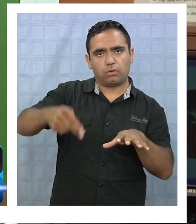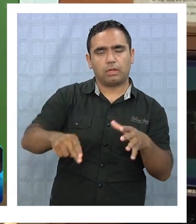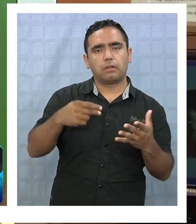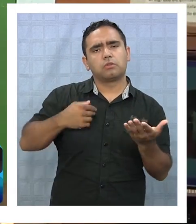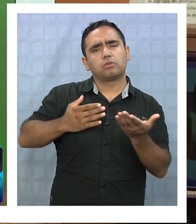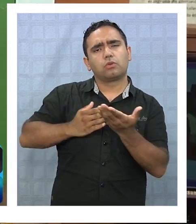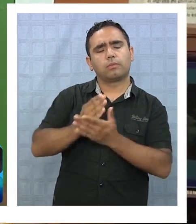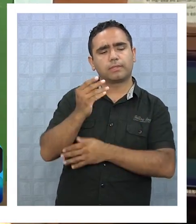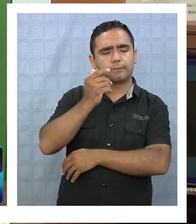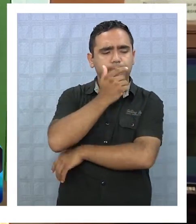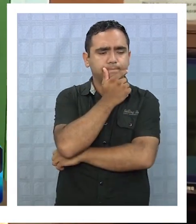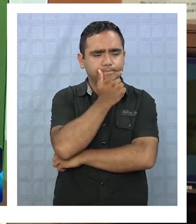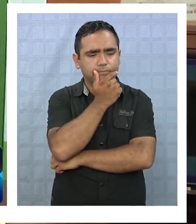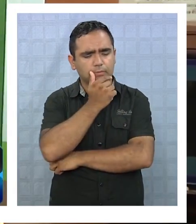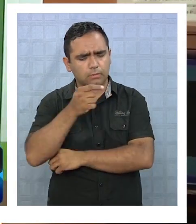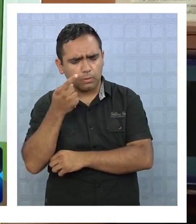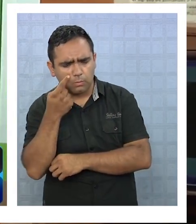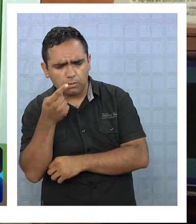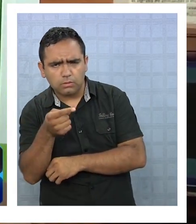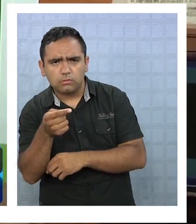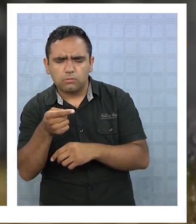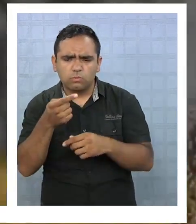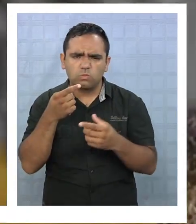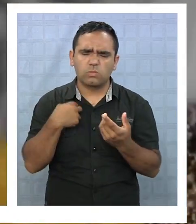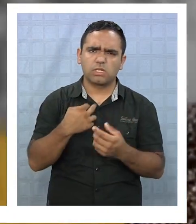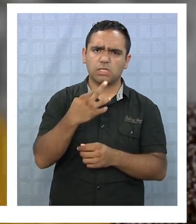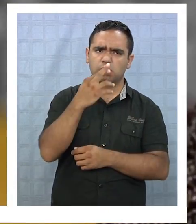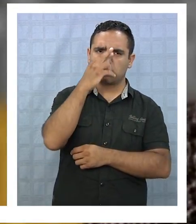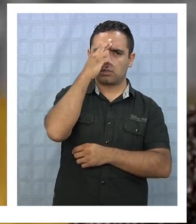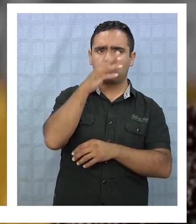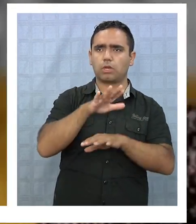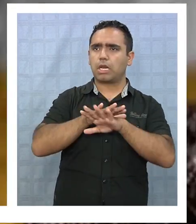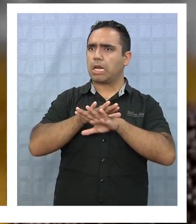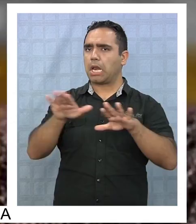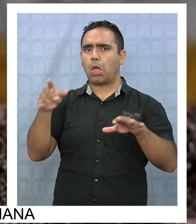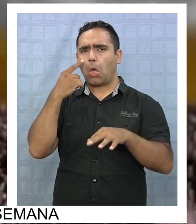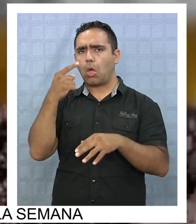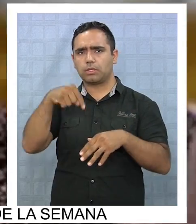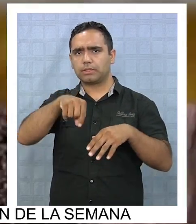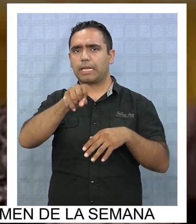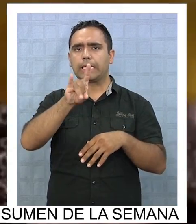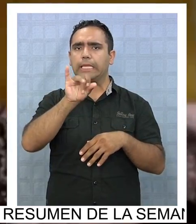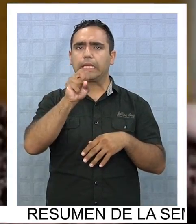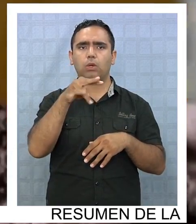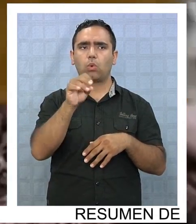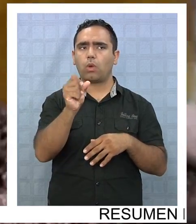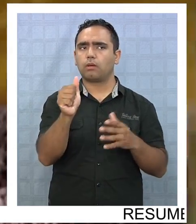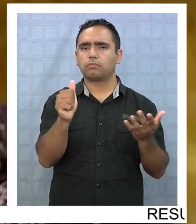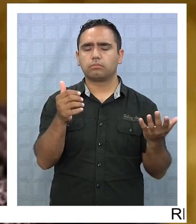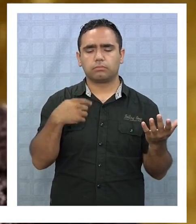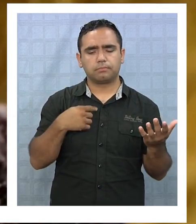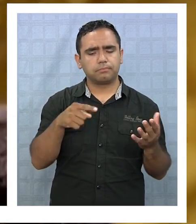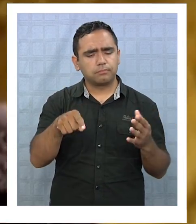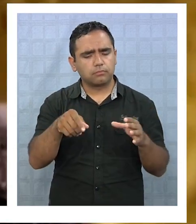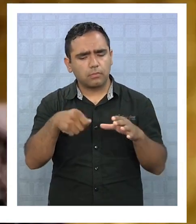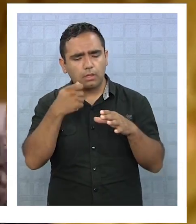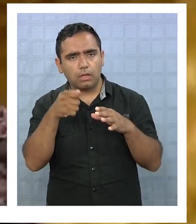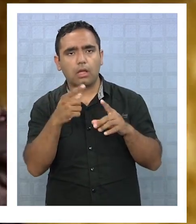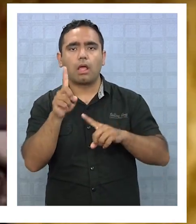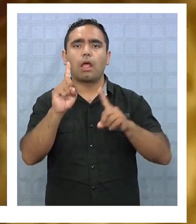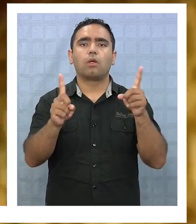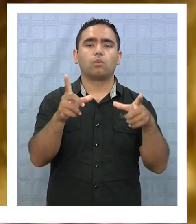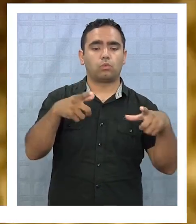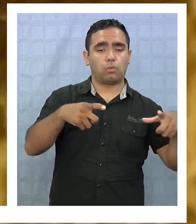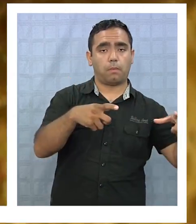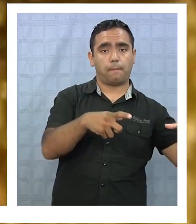un comienzo nos miraban como bichos raros, ya obviamente porque nadie cocinaba con quinoa acá. Hicimos algunos platos de comida